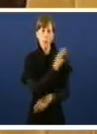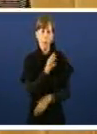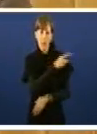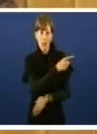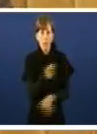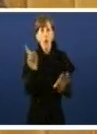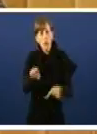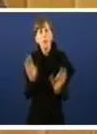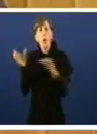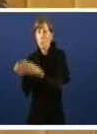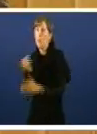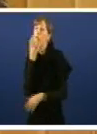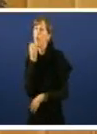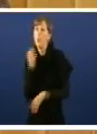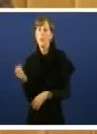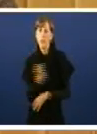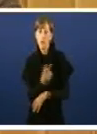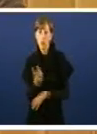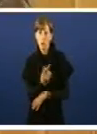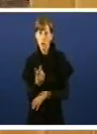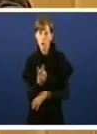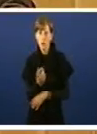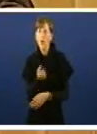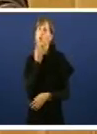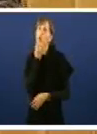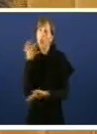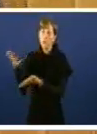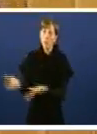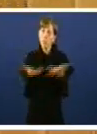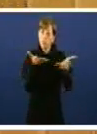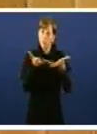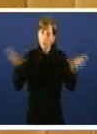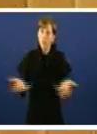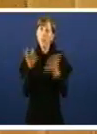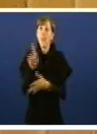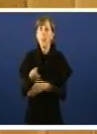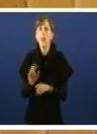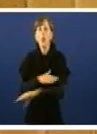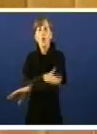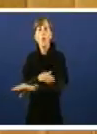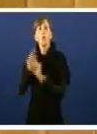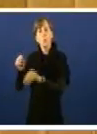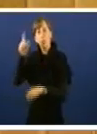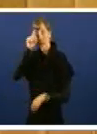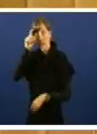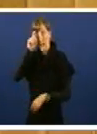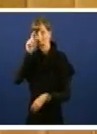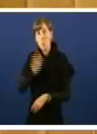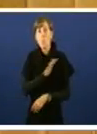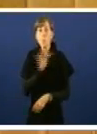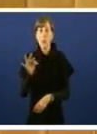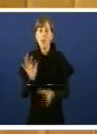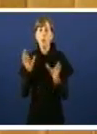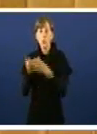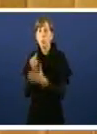tamén polo Partido Socialista. Impulsado polo Partido Socialista desde o goberno do señor Zapatero e impulsado polo Partido